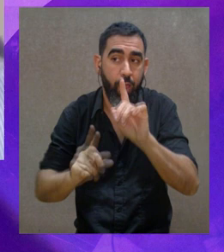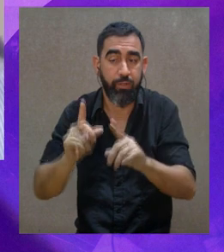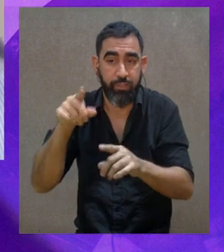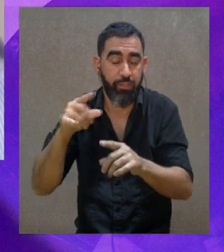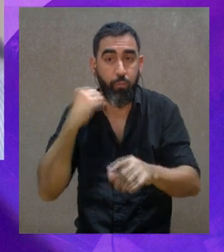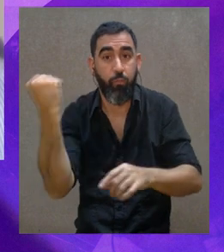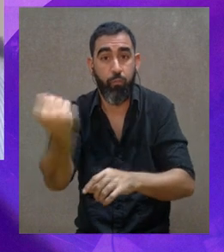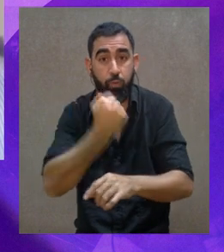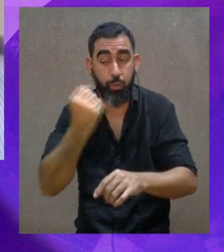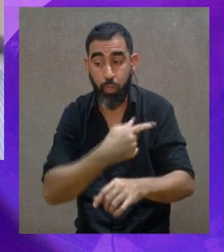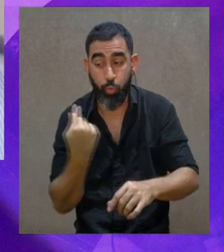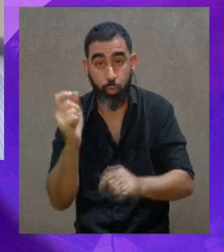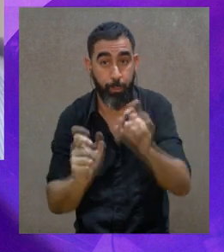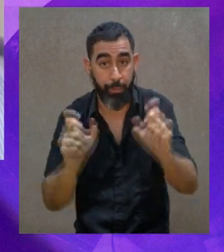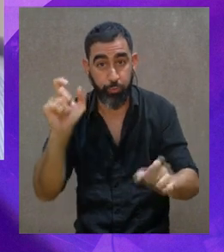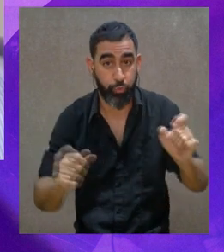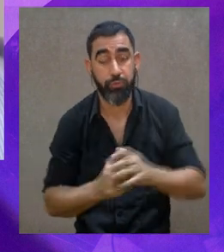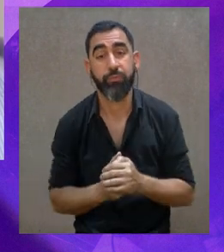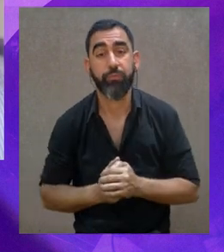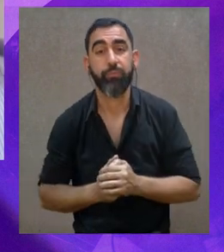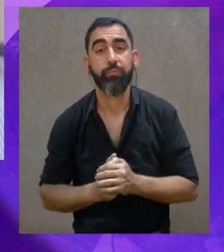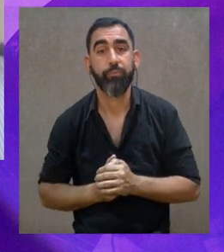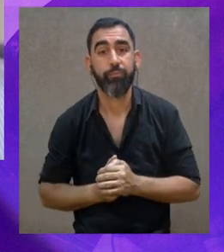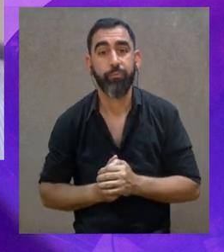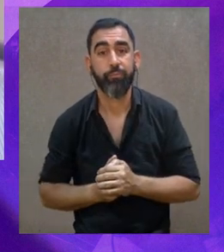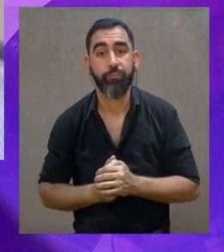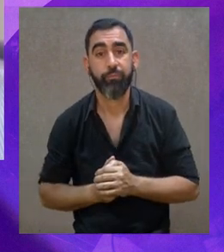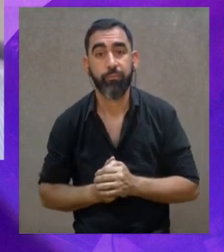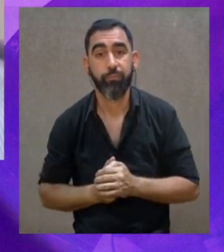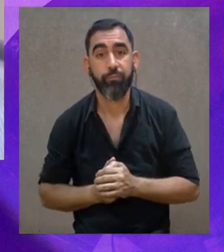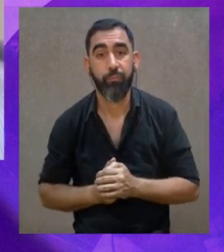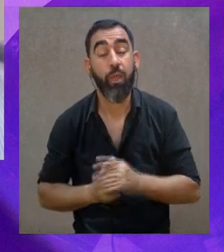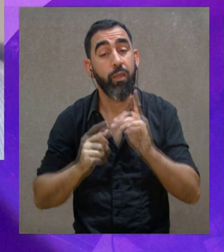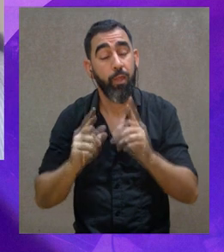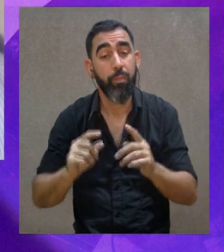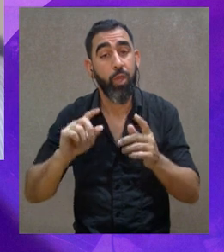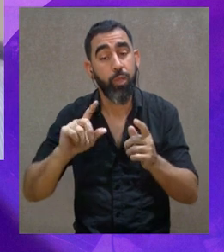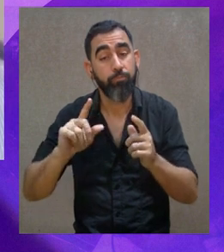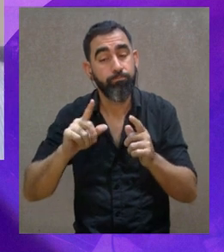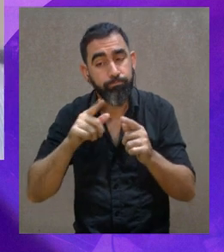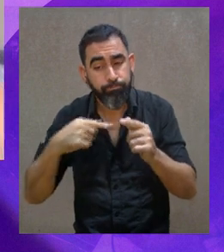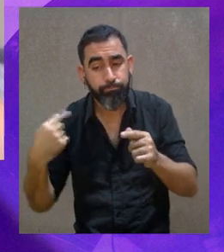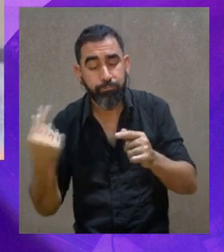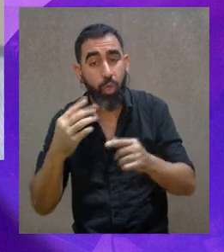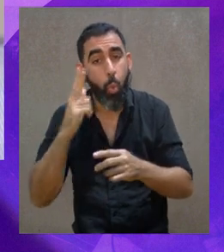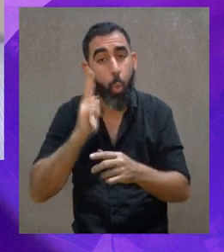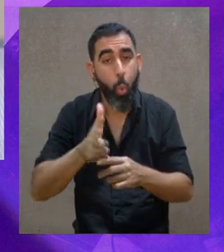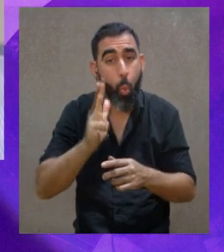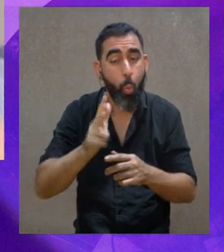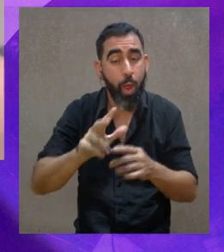que es tan esencial en nosotros, ¿no? Gracias. Claro, los ciclos humanos hacen que